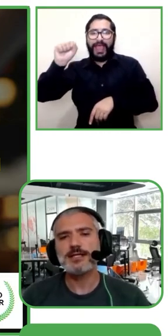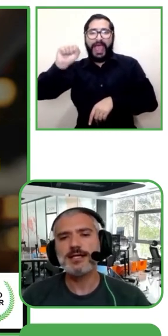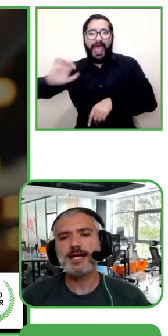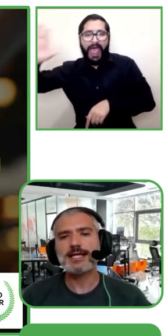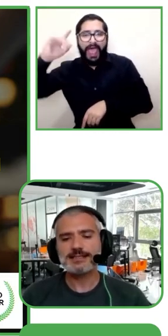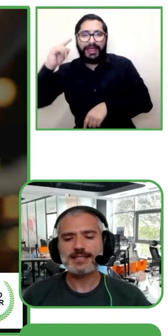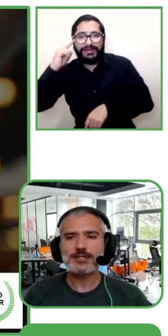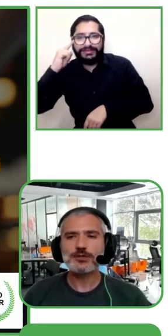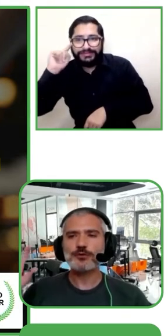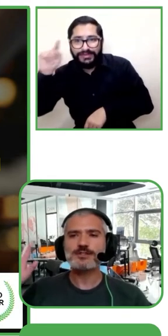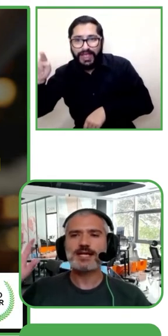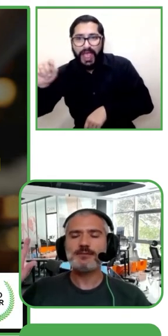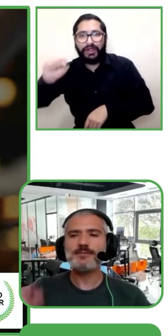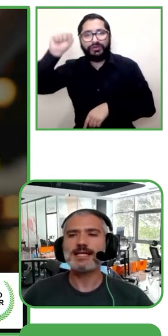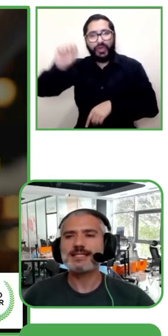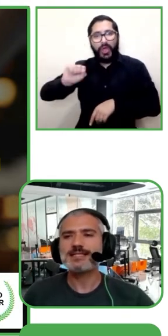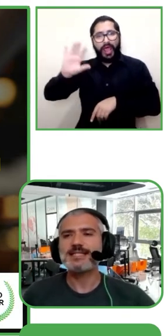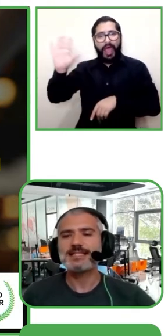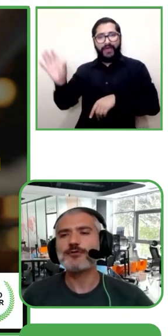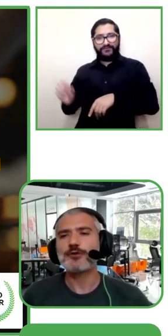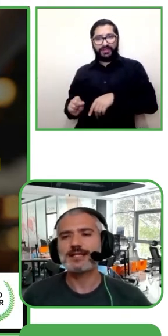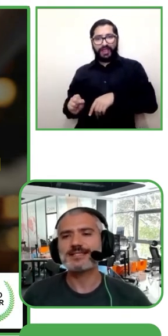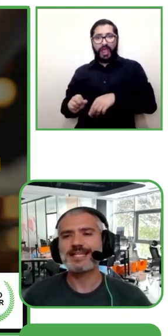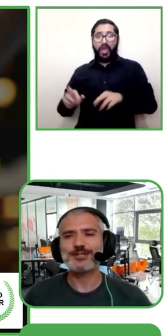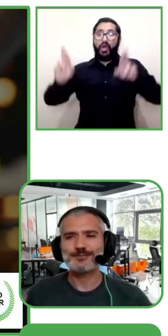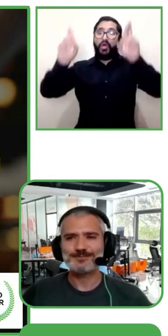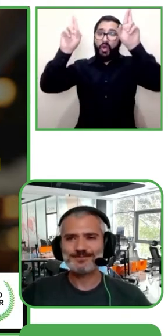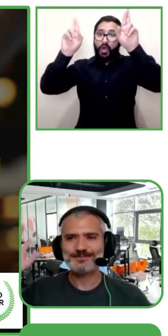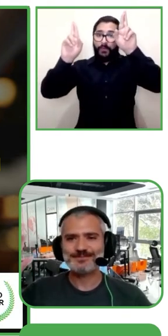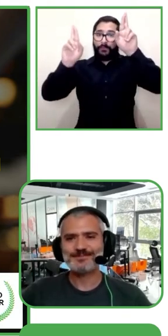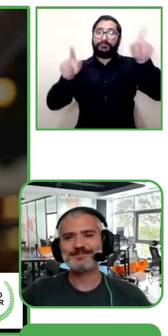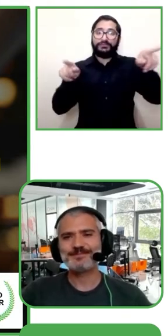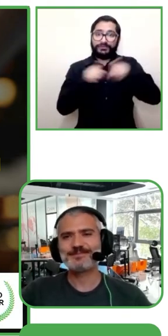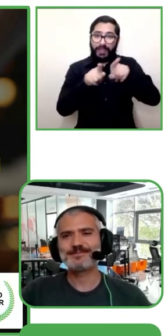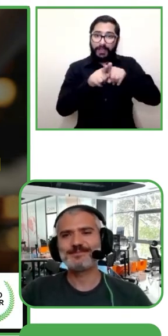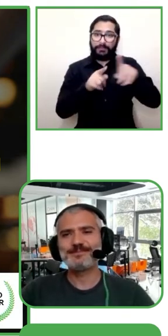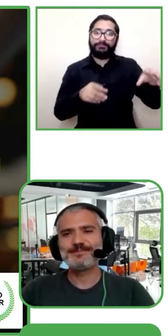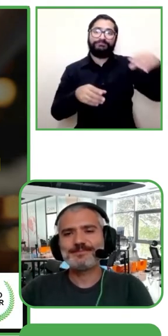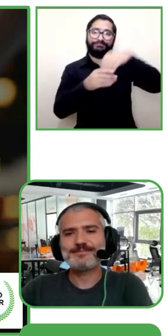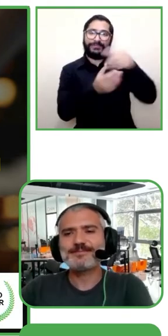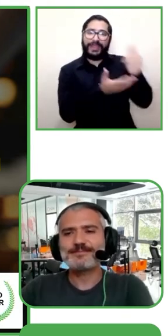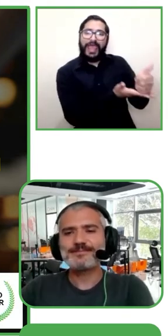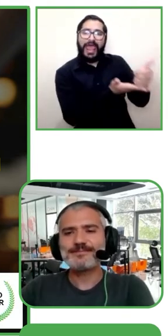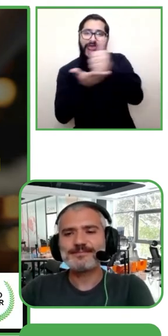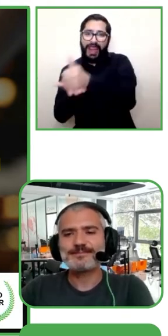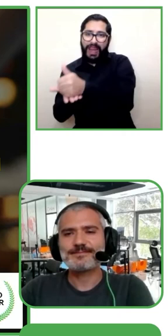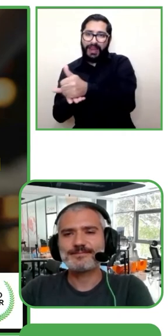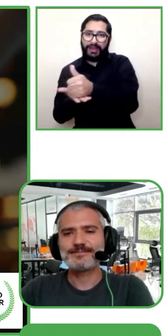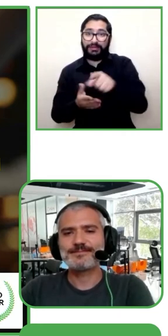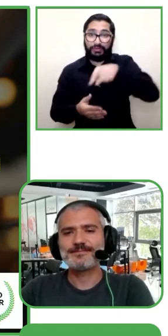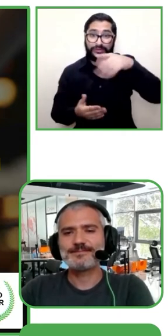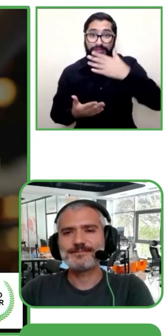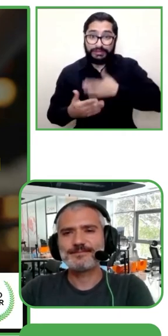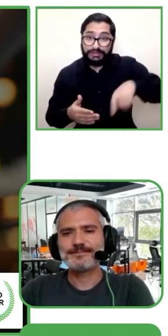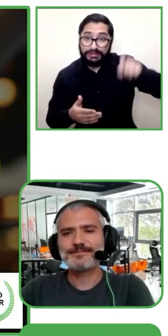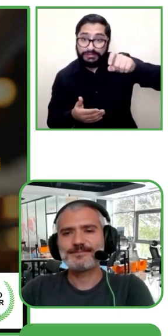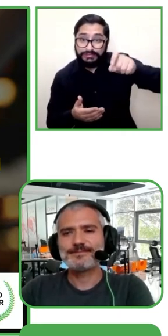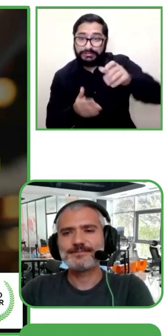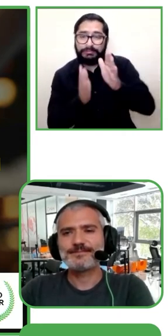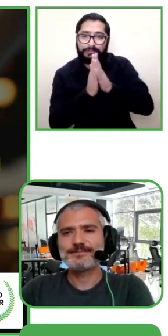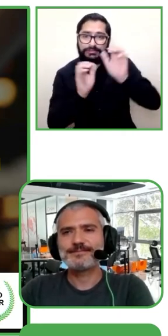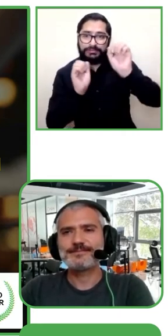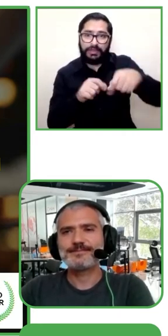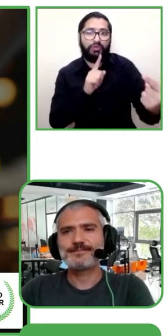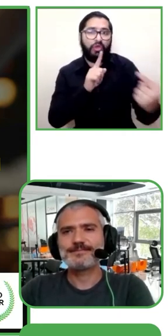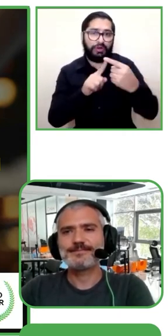recibir su ayuda si es que ustedes quieren este servicio contáctenos muchas gracias por escucharnos adiós